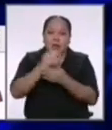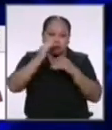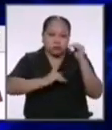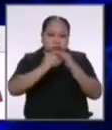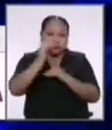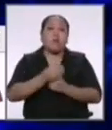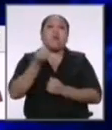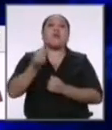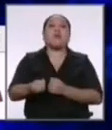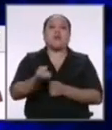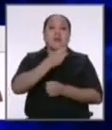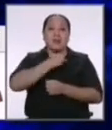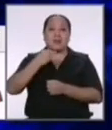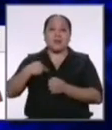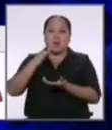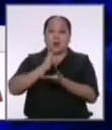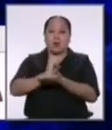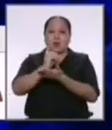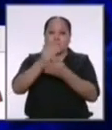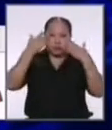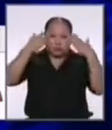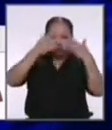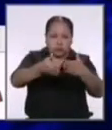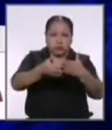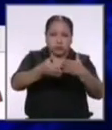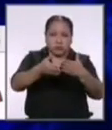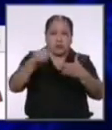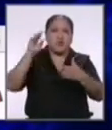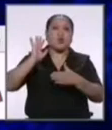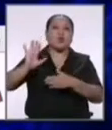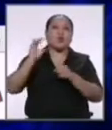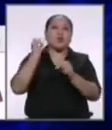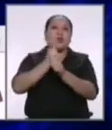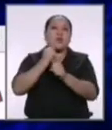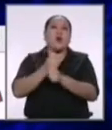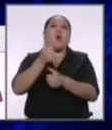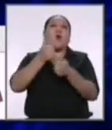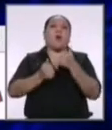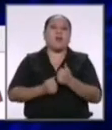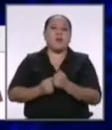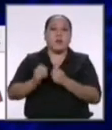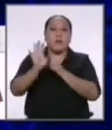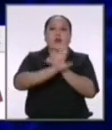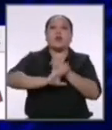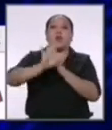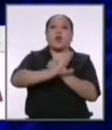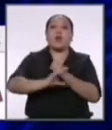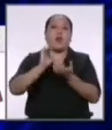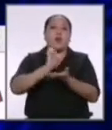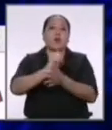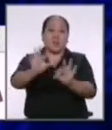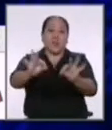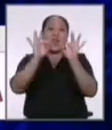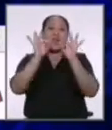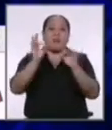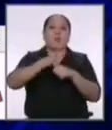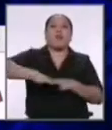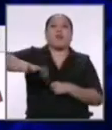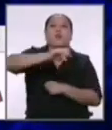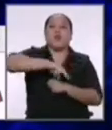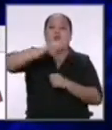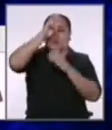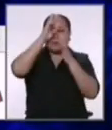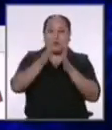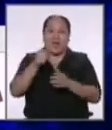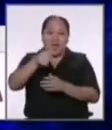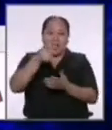de Educación se dedique a lo que tiene que hacer que es velar por una educación de calidad para todos los peruanos y es ahí donde tenemos que